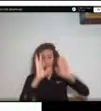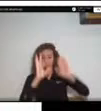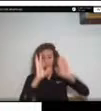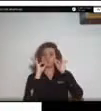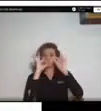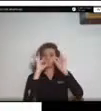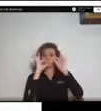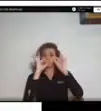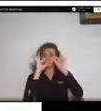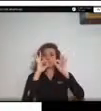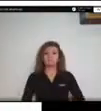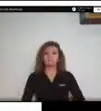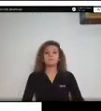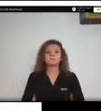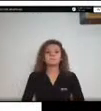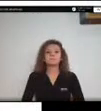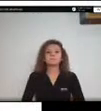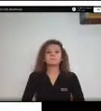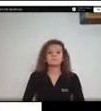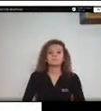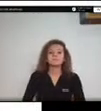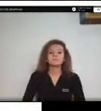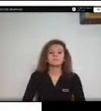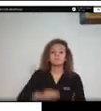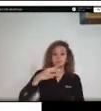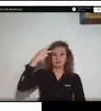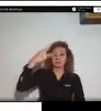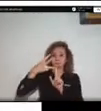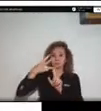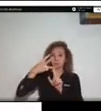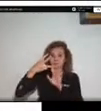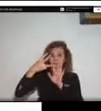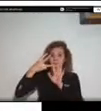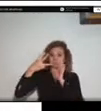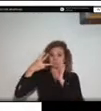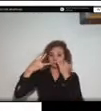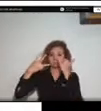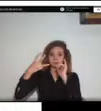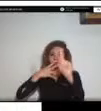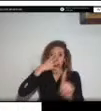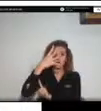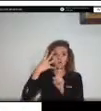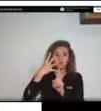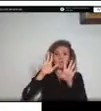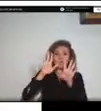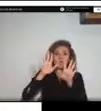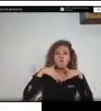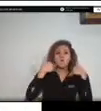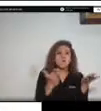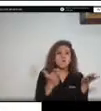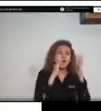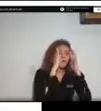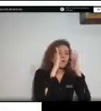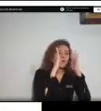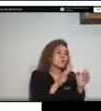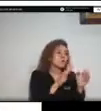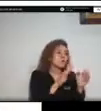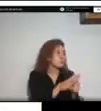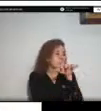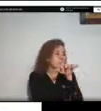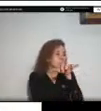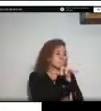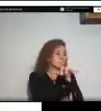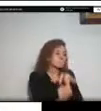de preparación cuando nosotros hablamos de la respuesta a la emergencia es un proceso bastante complejo que podemos